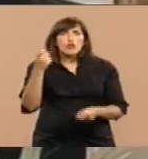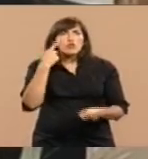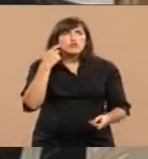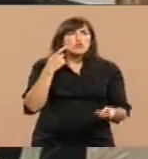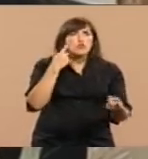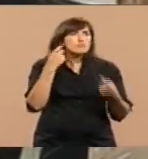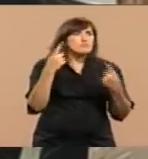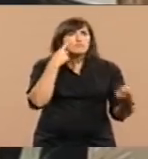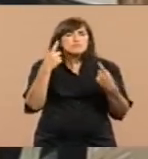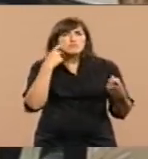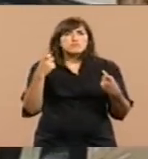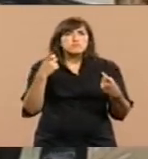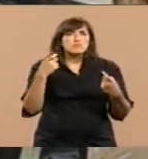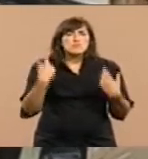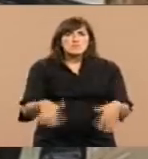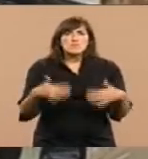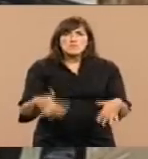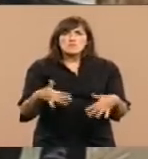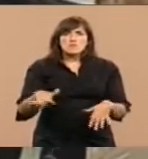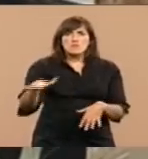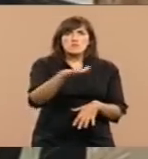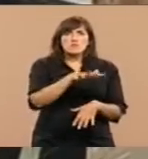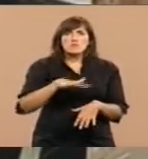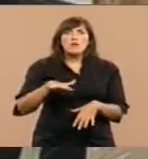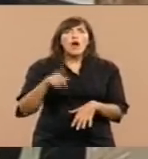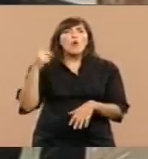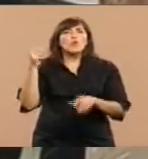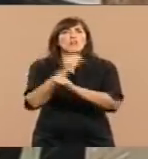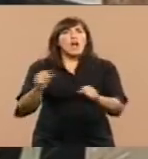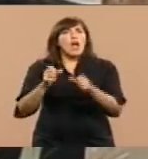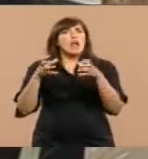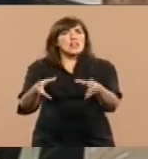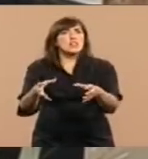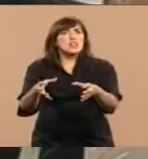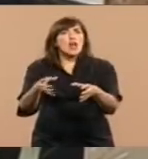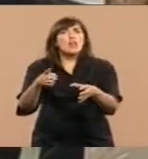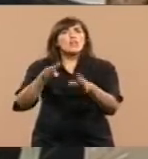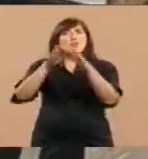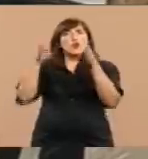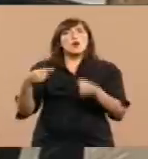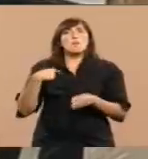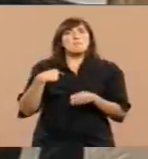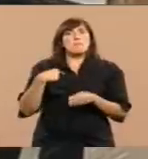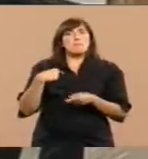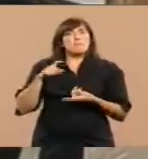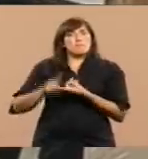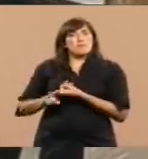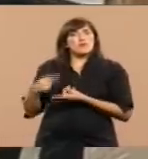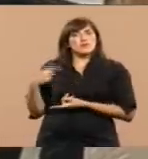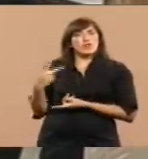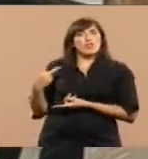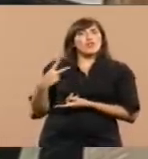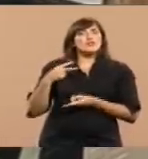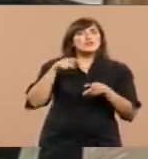también se produjo un atentado contra el estudio en el cual mi compañero y yo ejercíamos nuestra